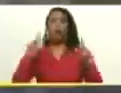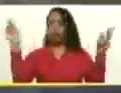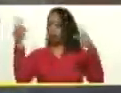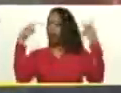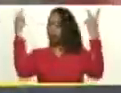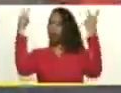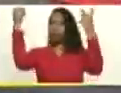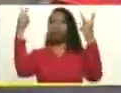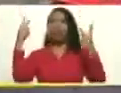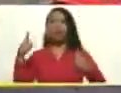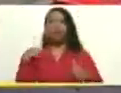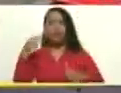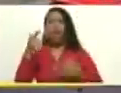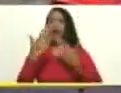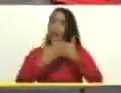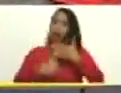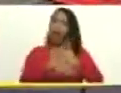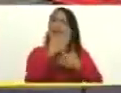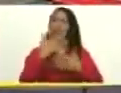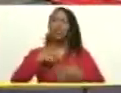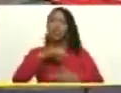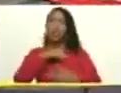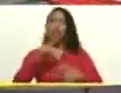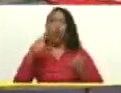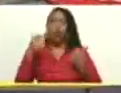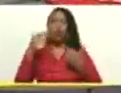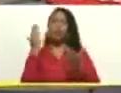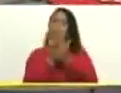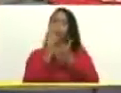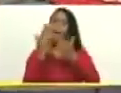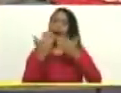avanti, avanti, avanti, hemos salido avanti.